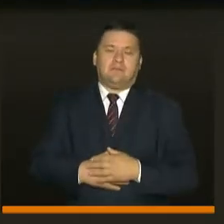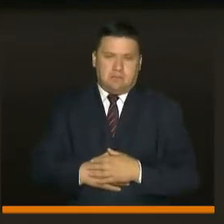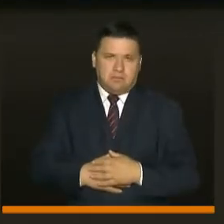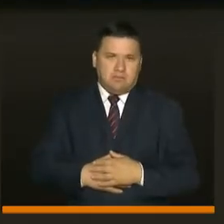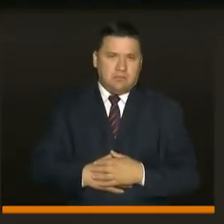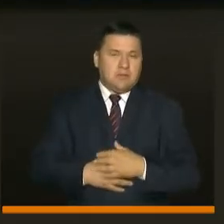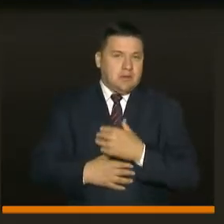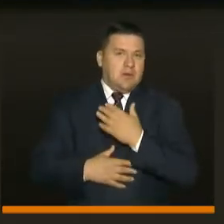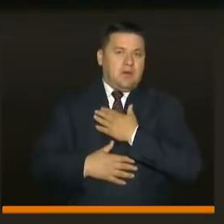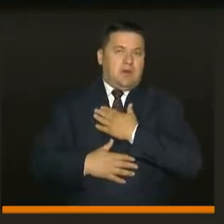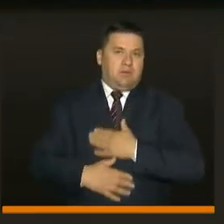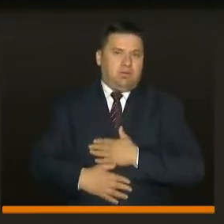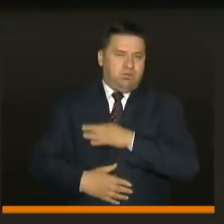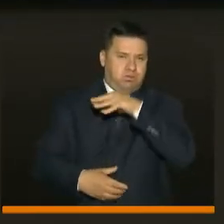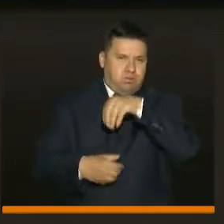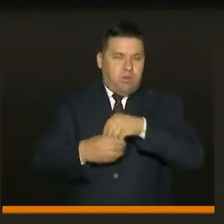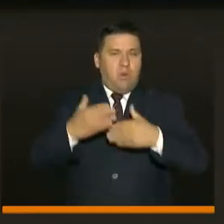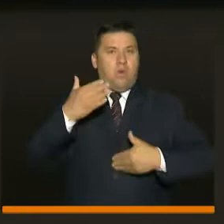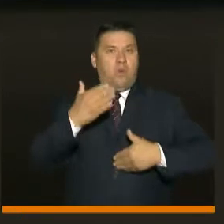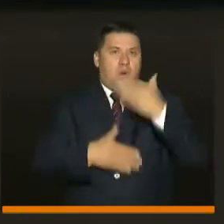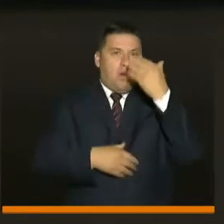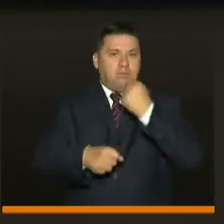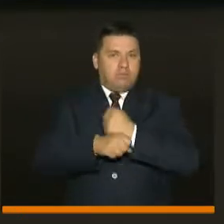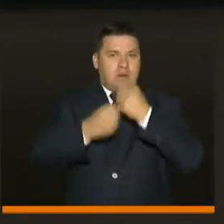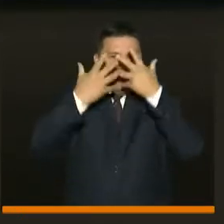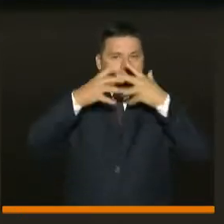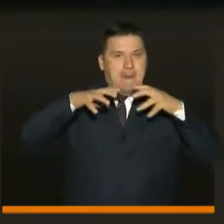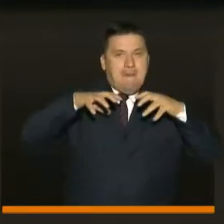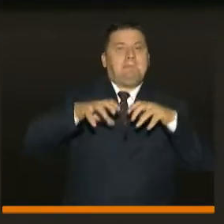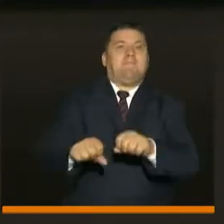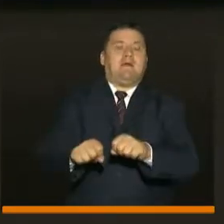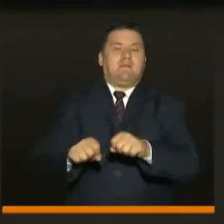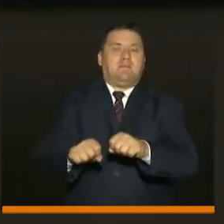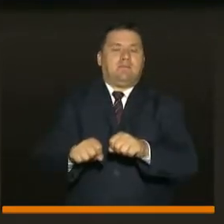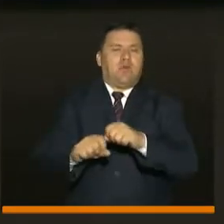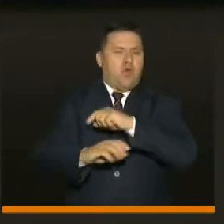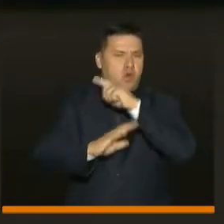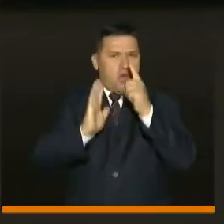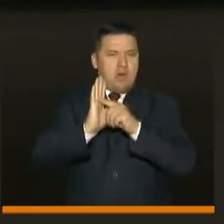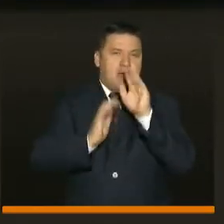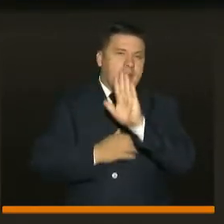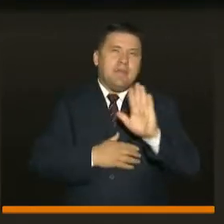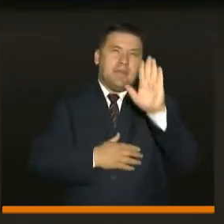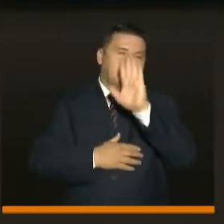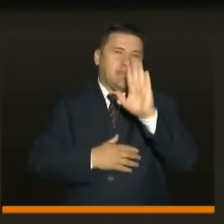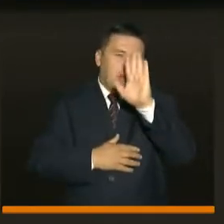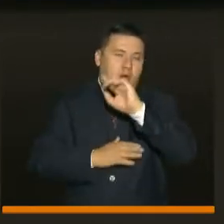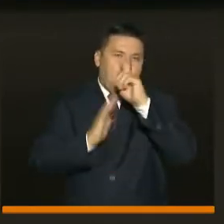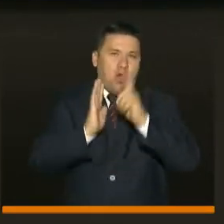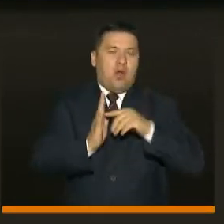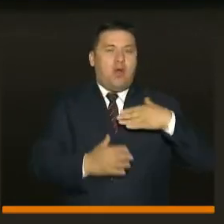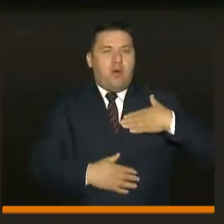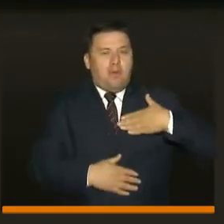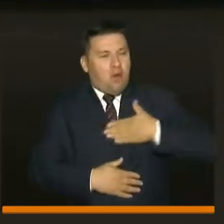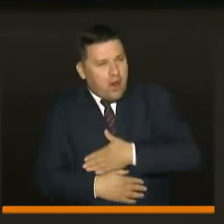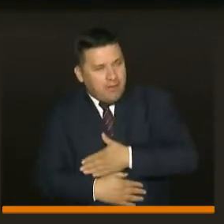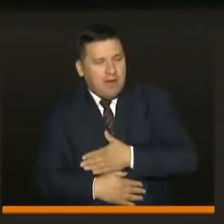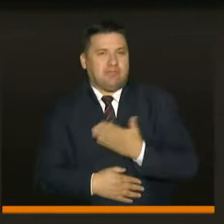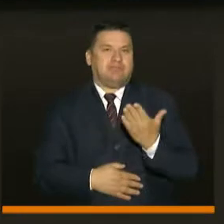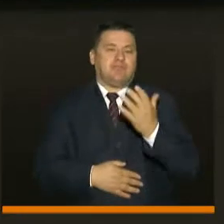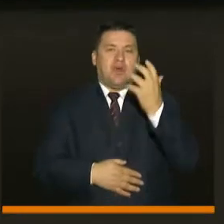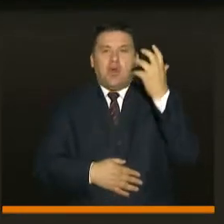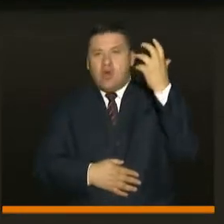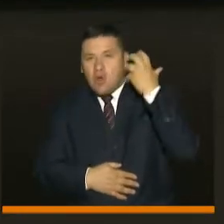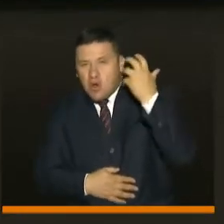recibe también un nuevo operador para cubrir los departamentos de Bolívar, de